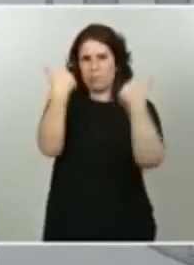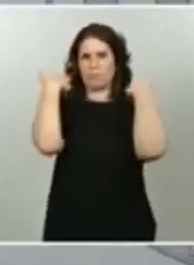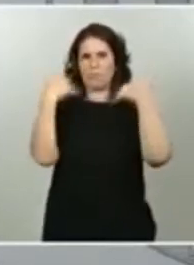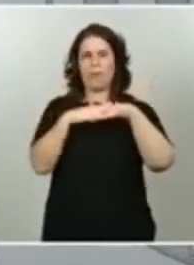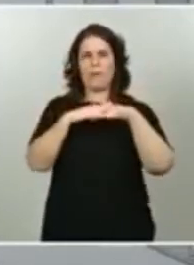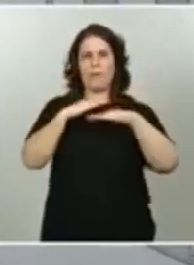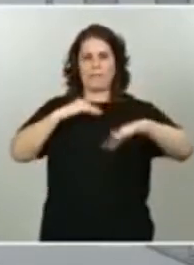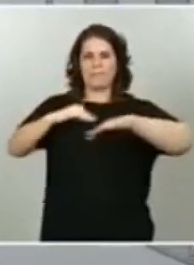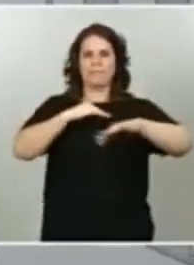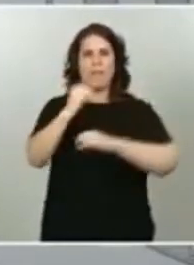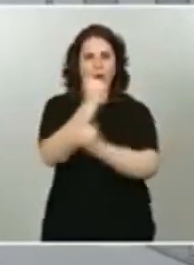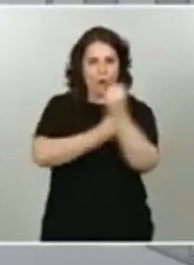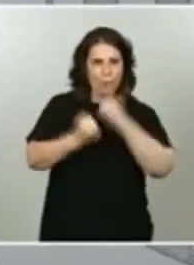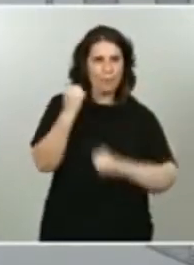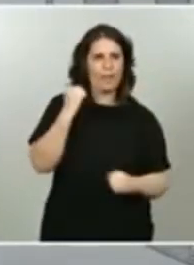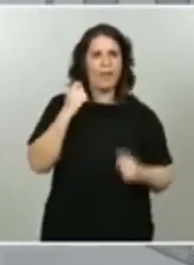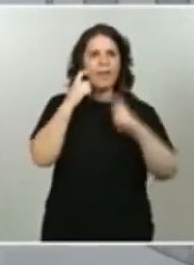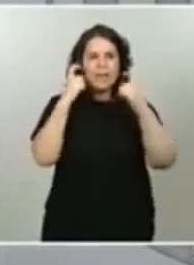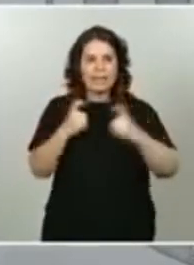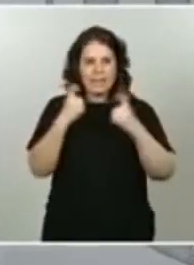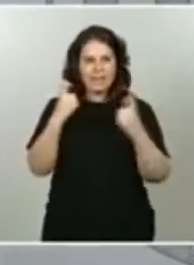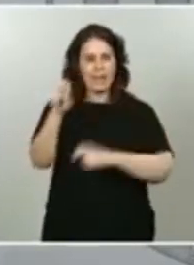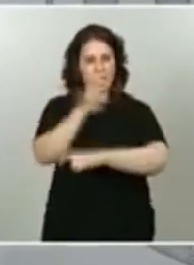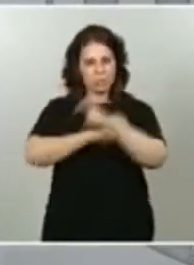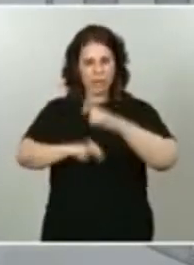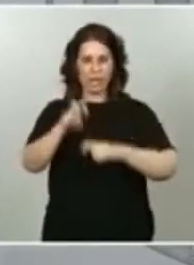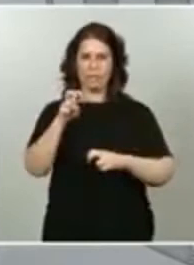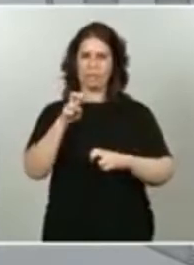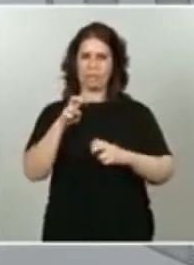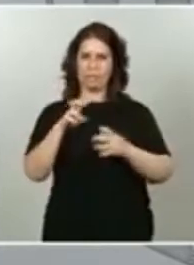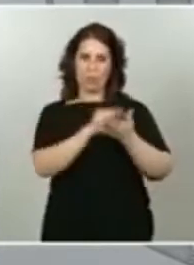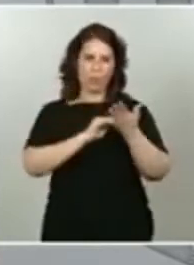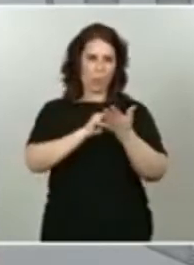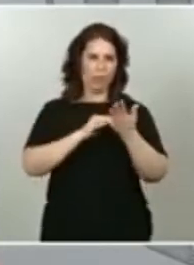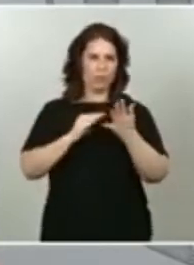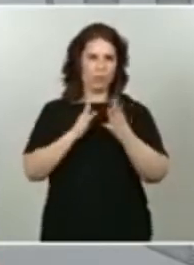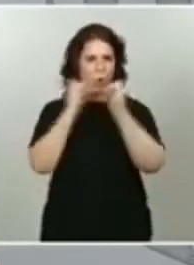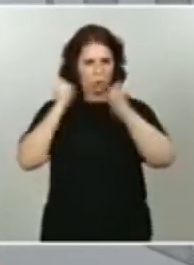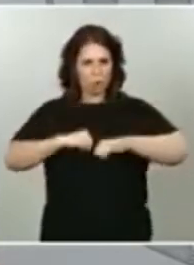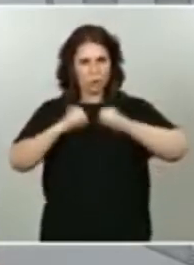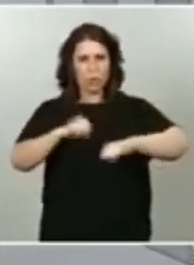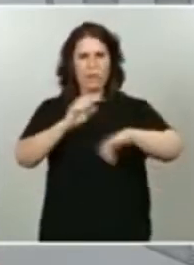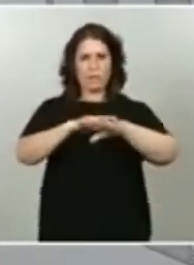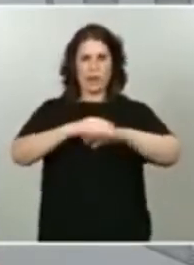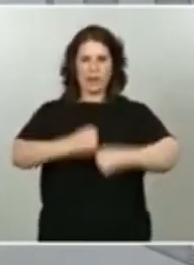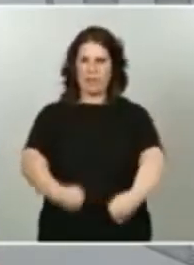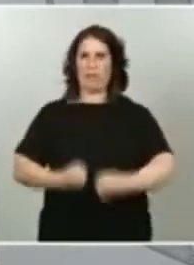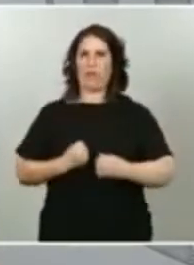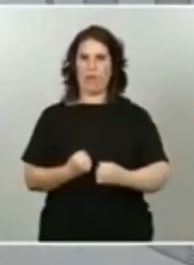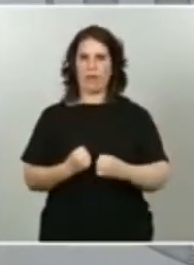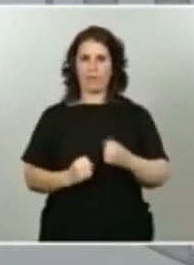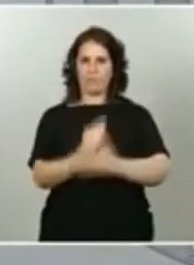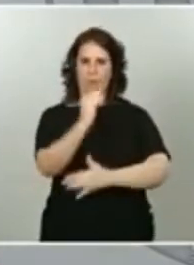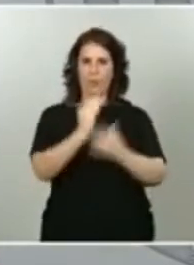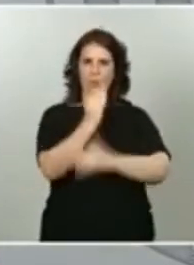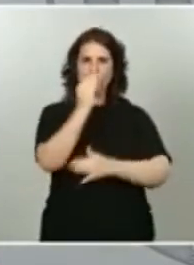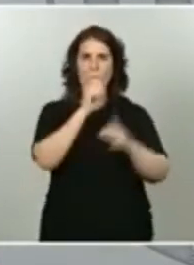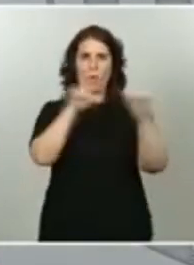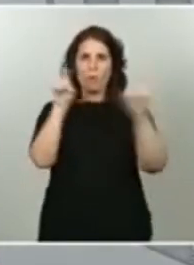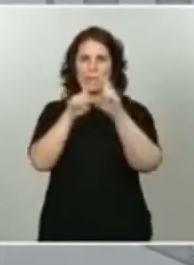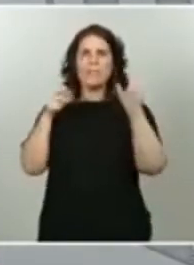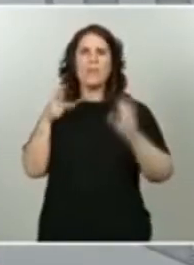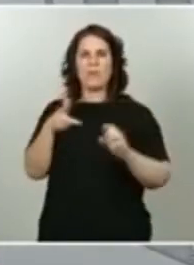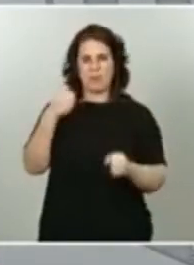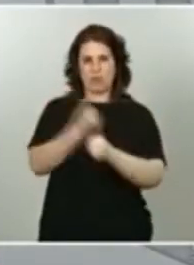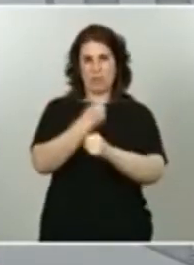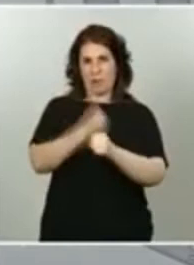intentar buscar soluciones consensuadas para reforzar nuestro tejido productivo y los derechos de los trabajadores. También